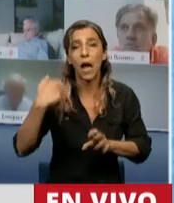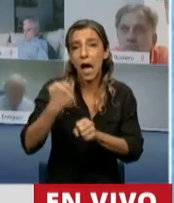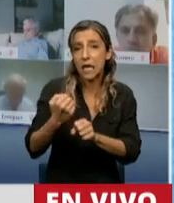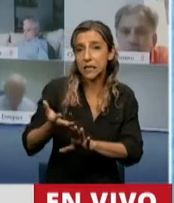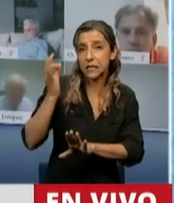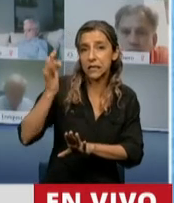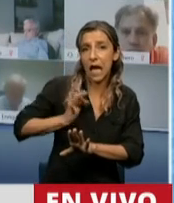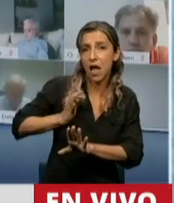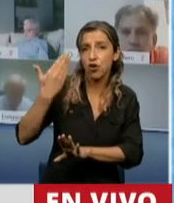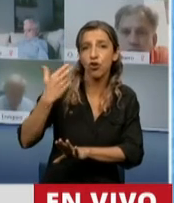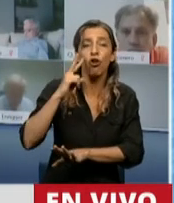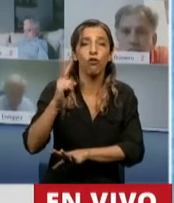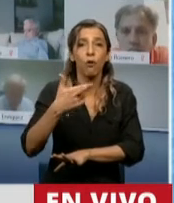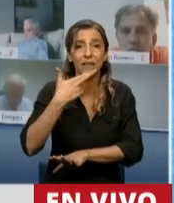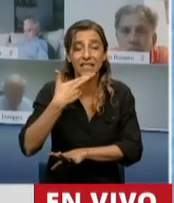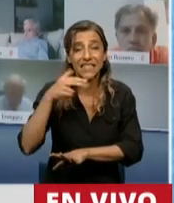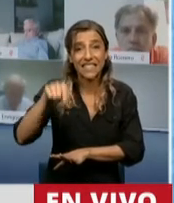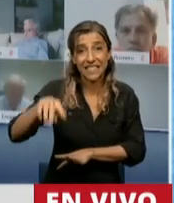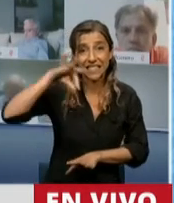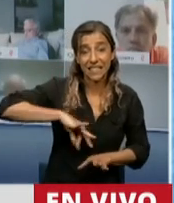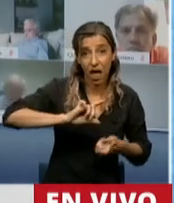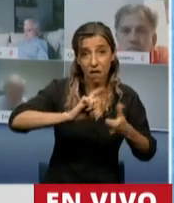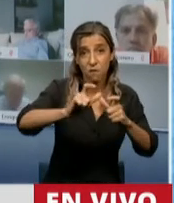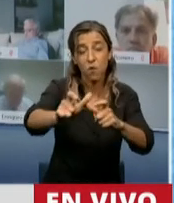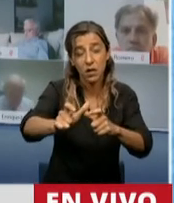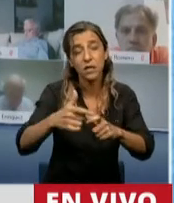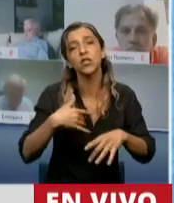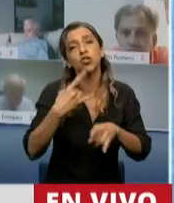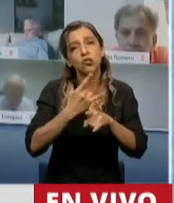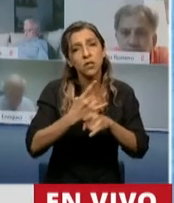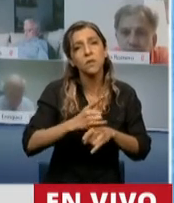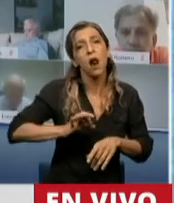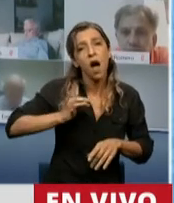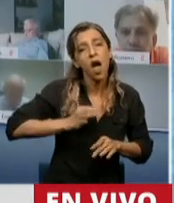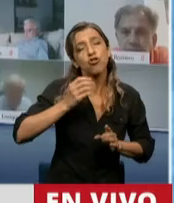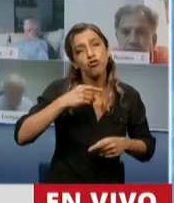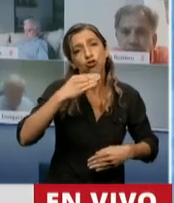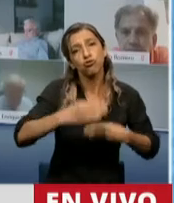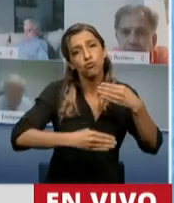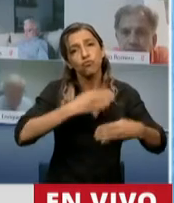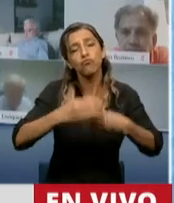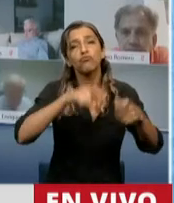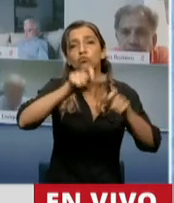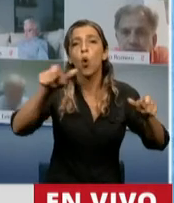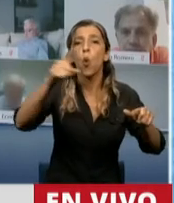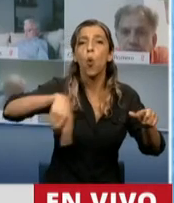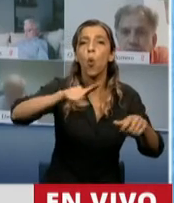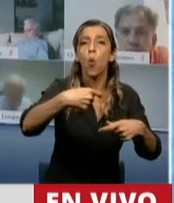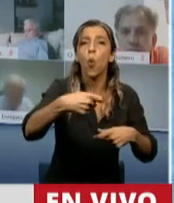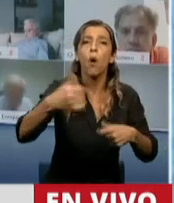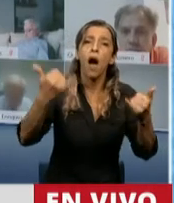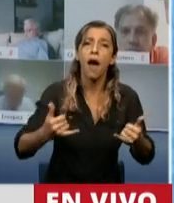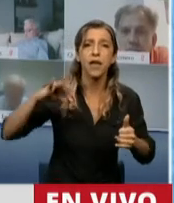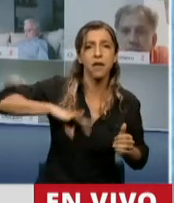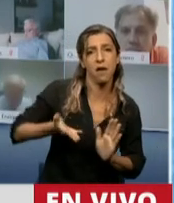fin de 2017, permitió que todos los años los distintos tramos de jubilados tuvieran aumentos